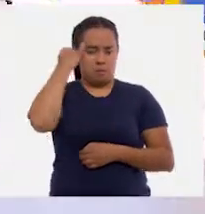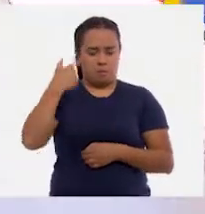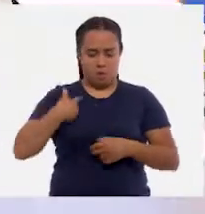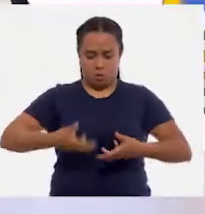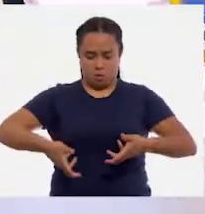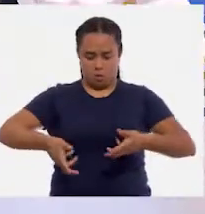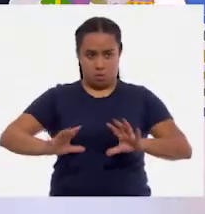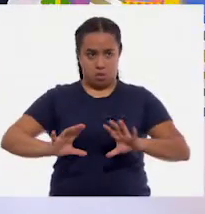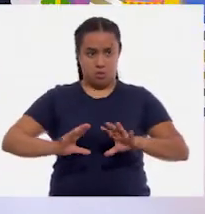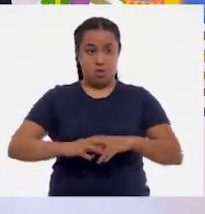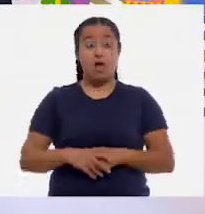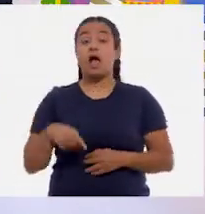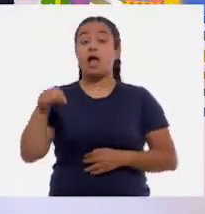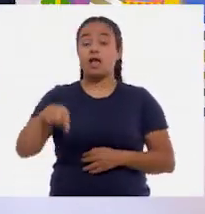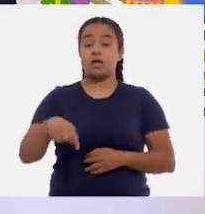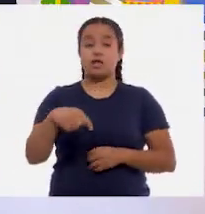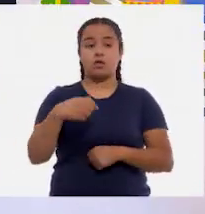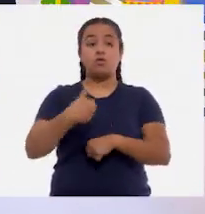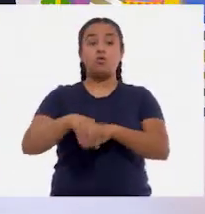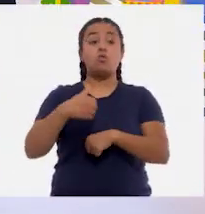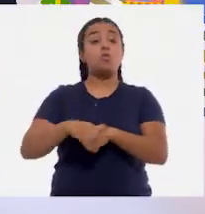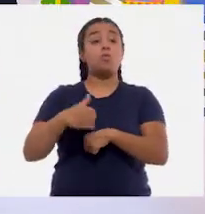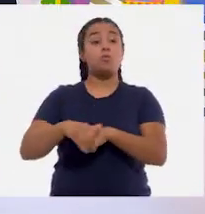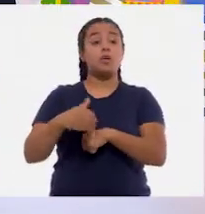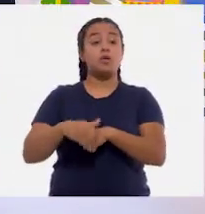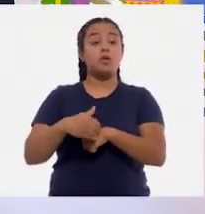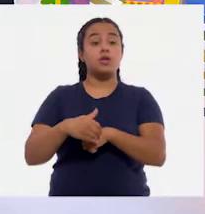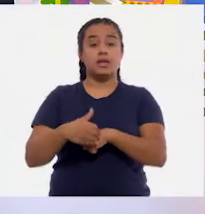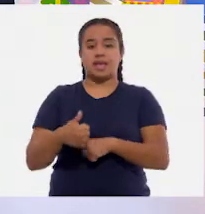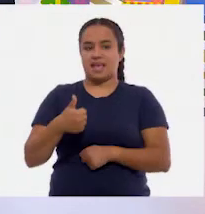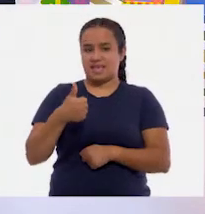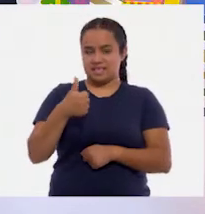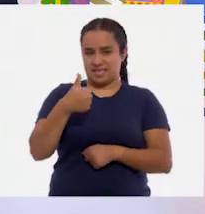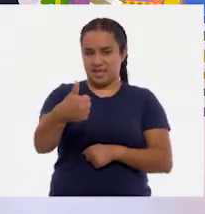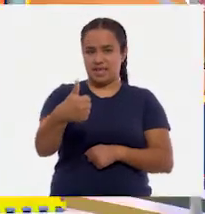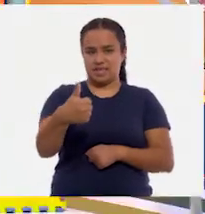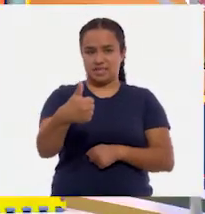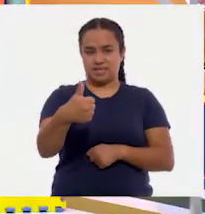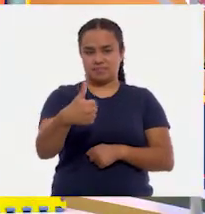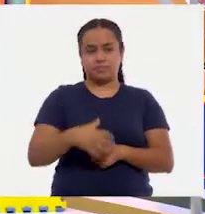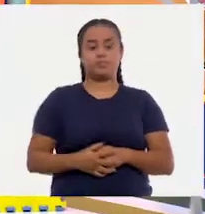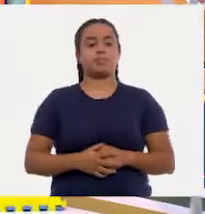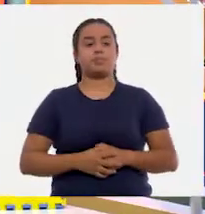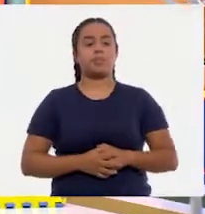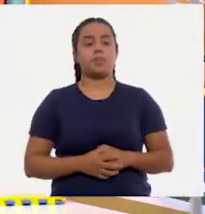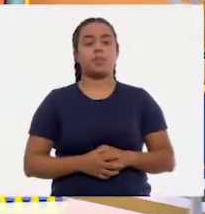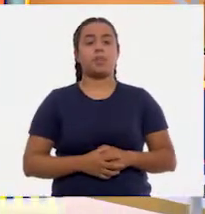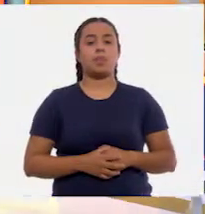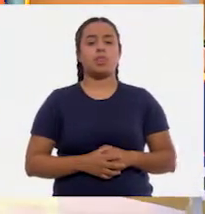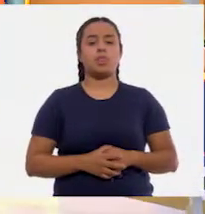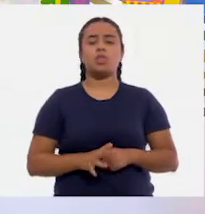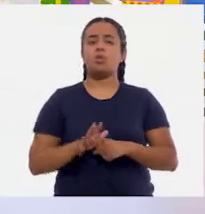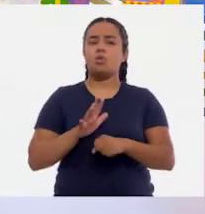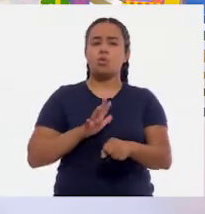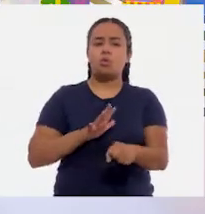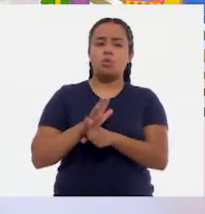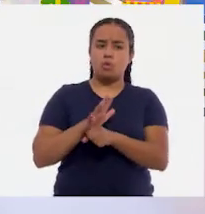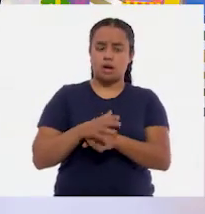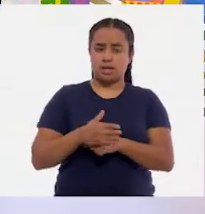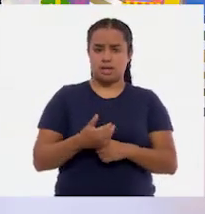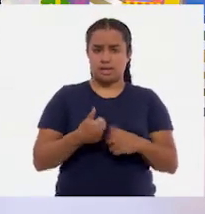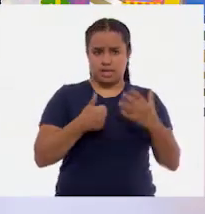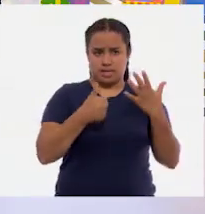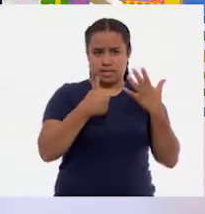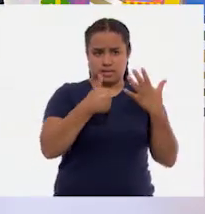dado y me cae... ¡Ay! En el número 6, 6. ¿Qué cantidad se forma con